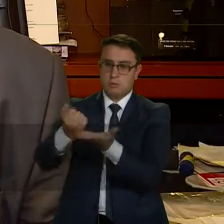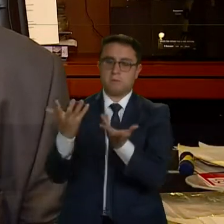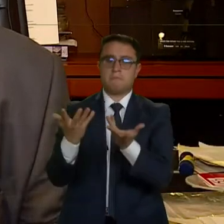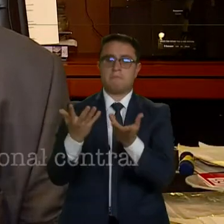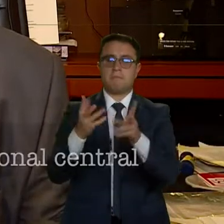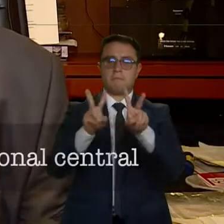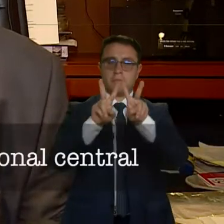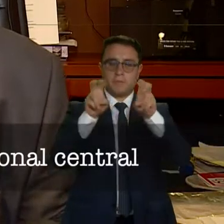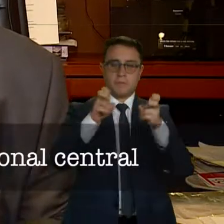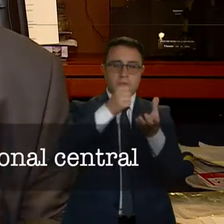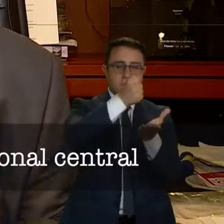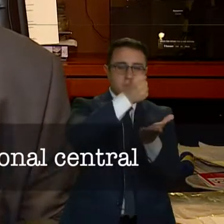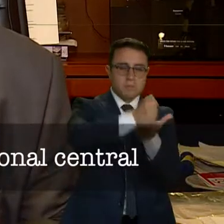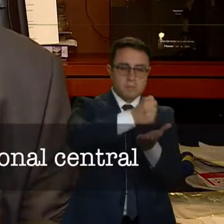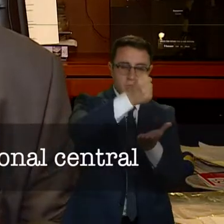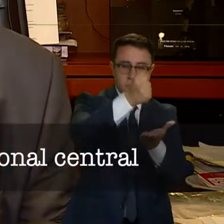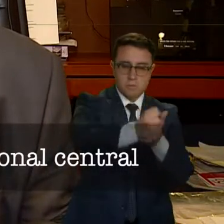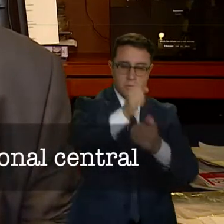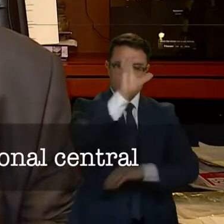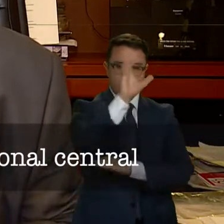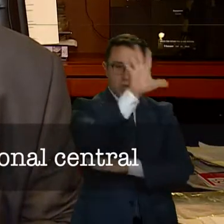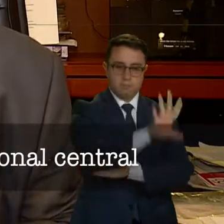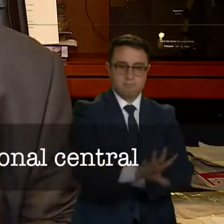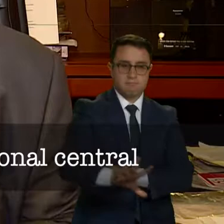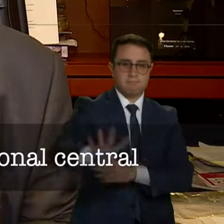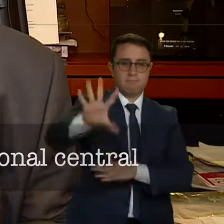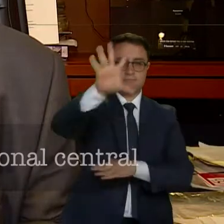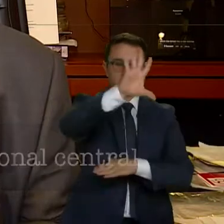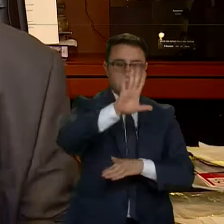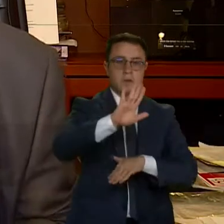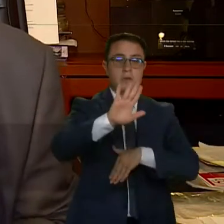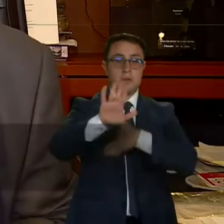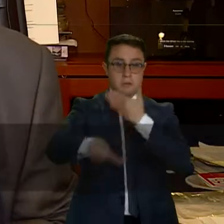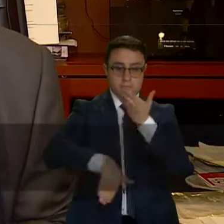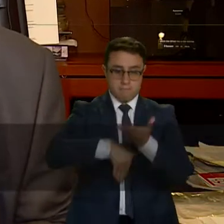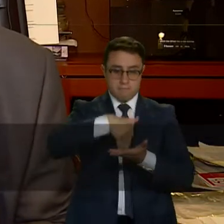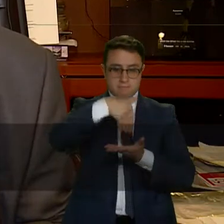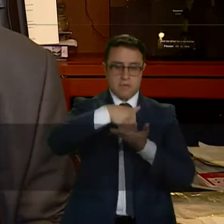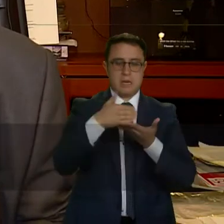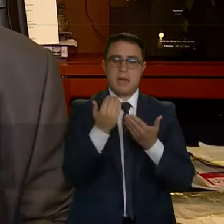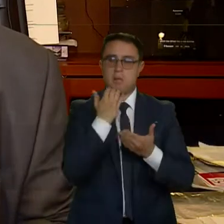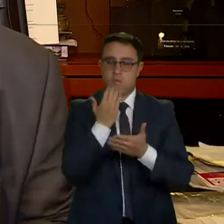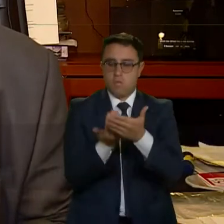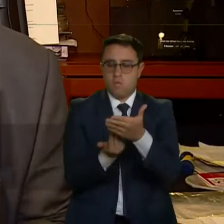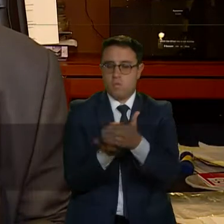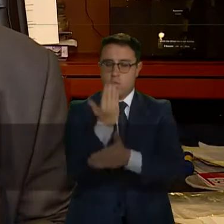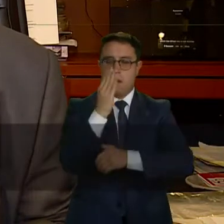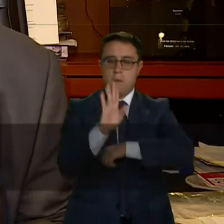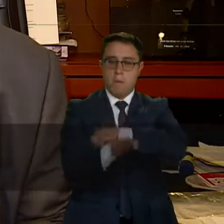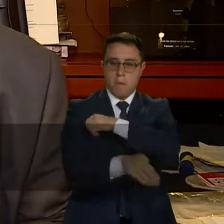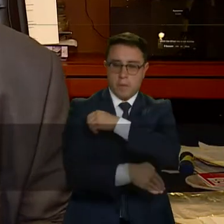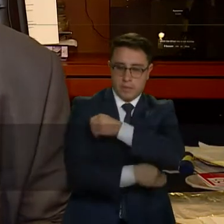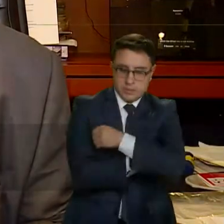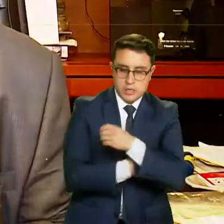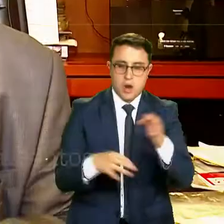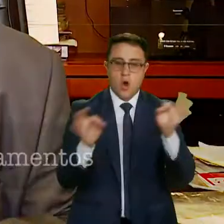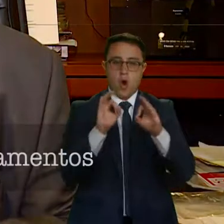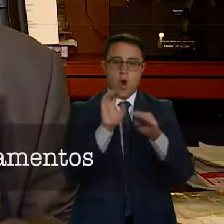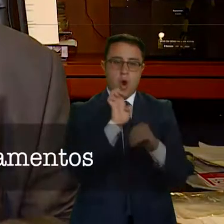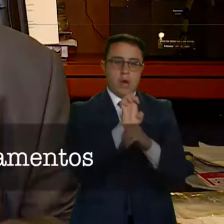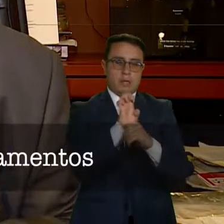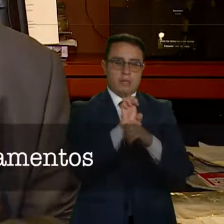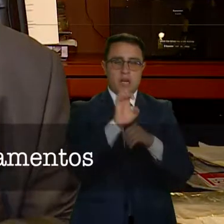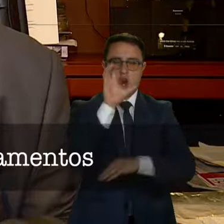notariado y registro de estructura de la Administración Nacional Central, como la creación de ministerios y entidades del orden nacional.